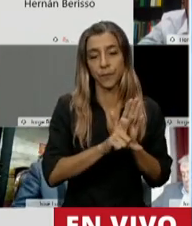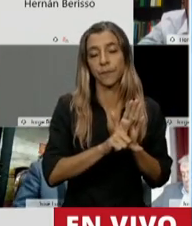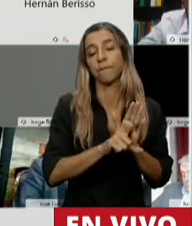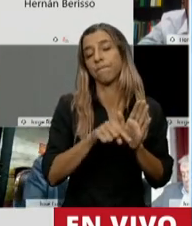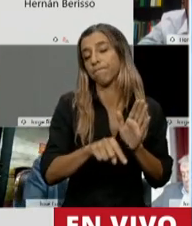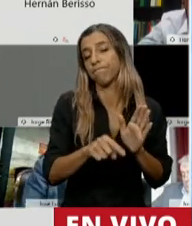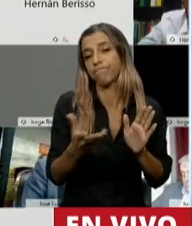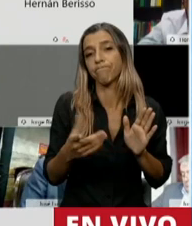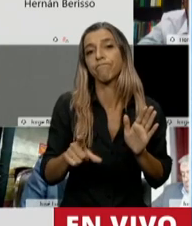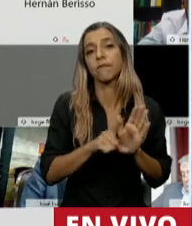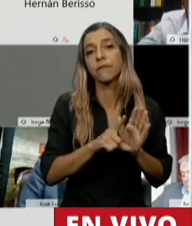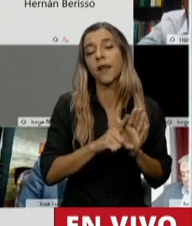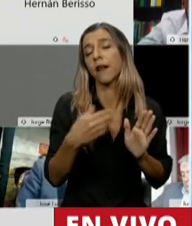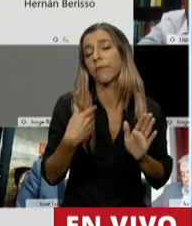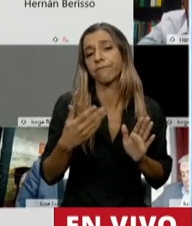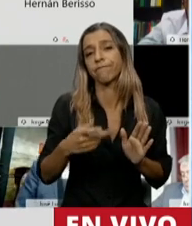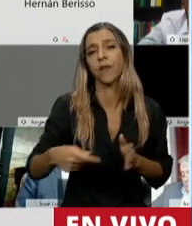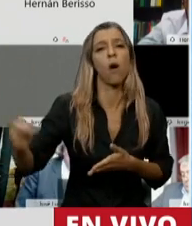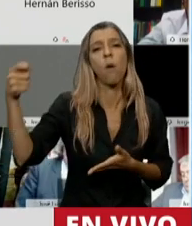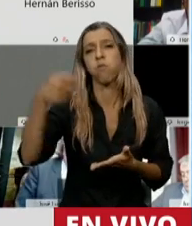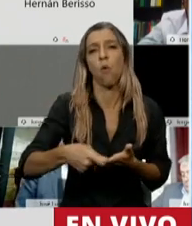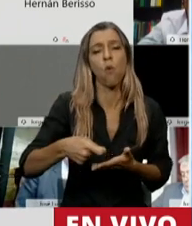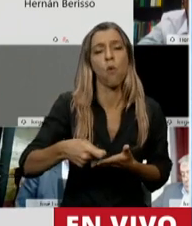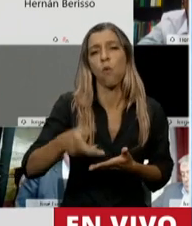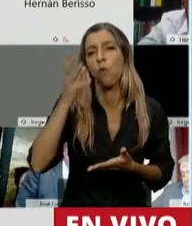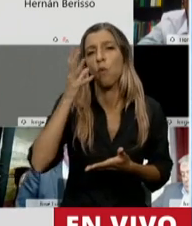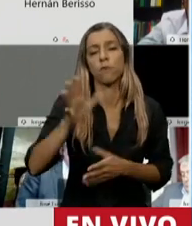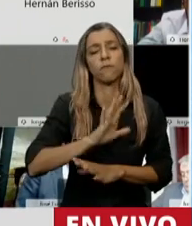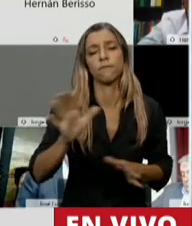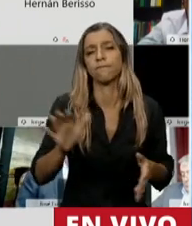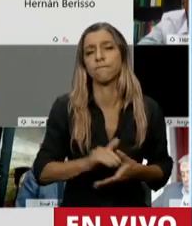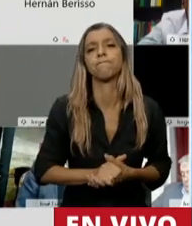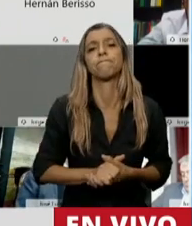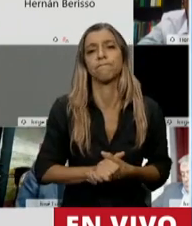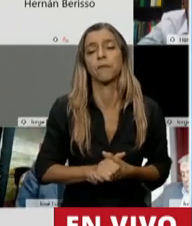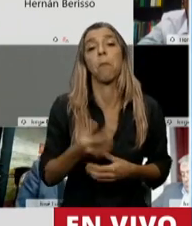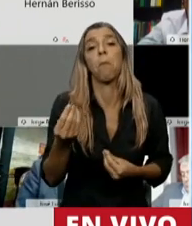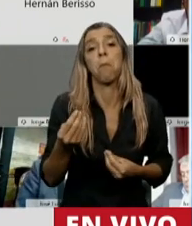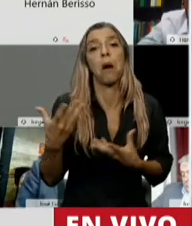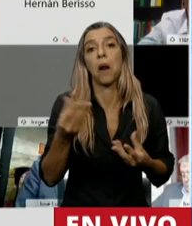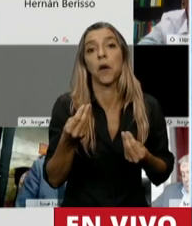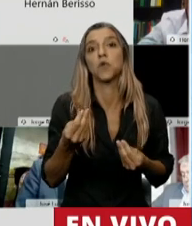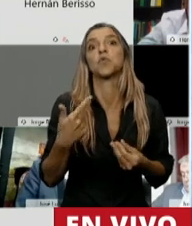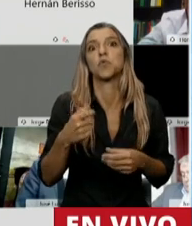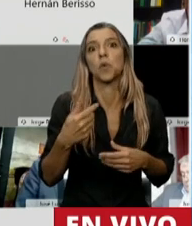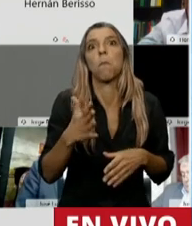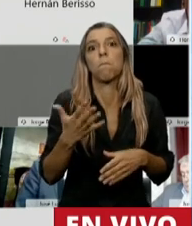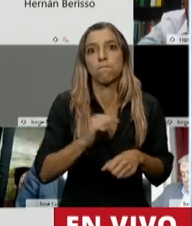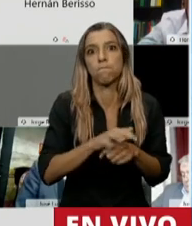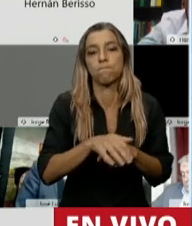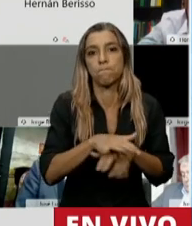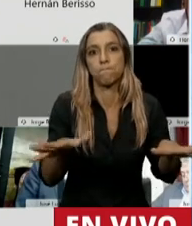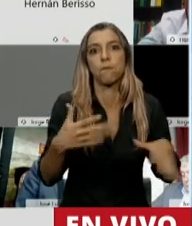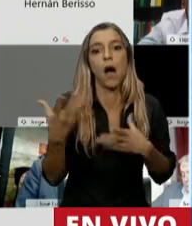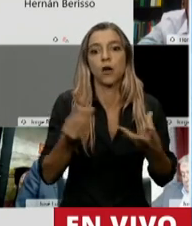crea un aporte extraordinario para ayudar a morigerar los efectos de la pandemia, que alcanza